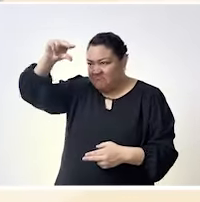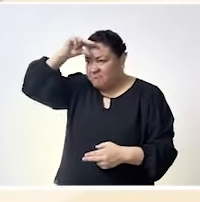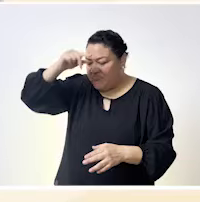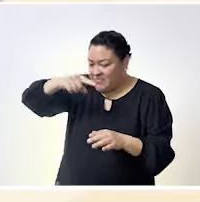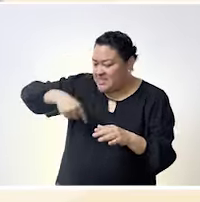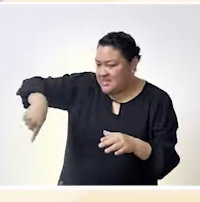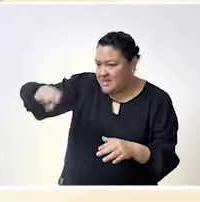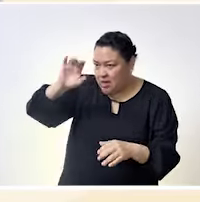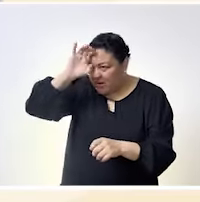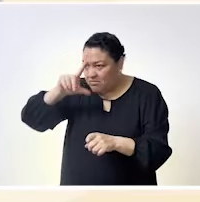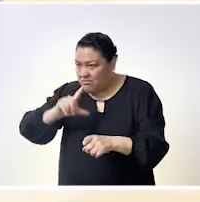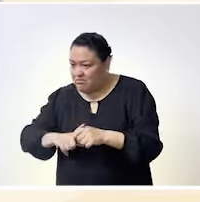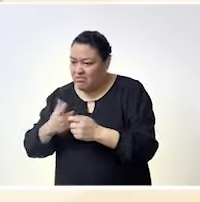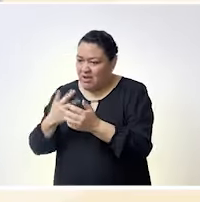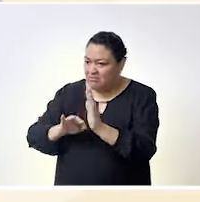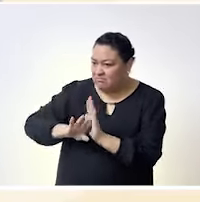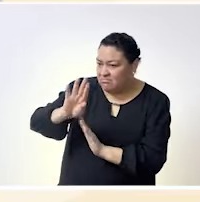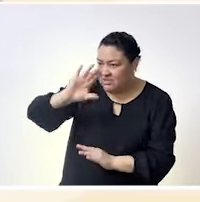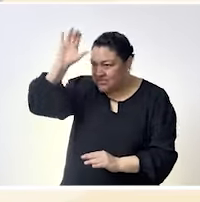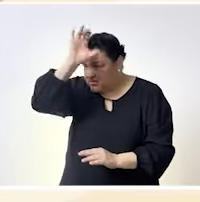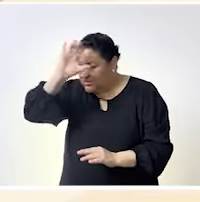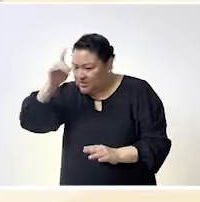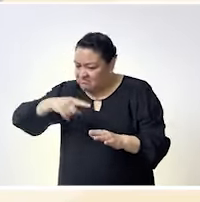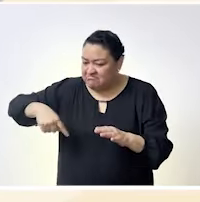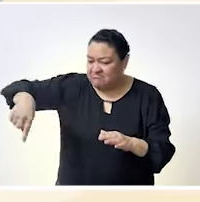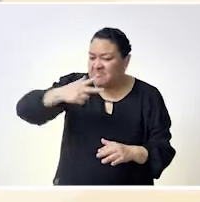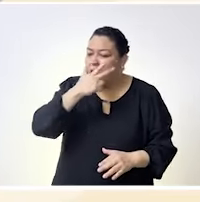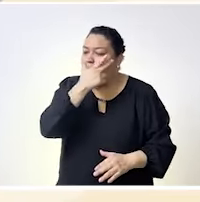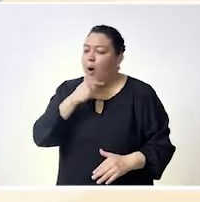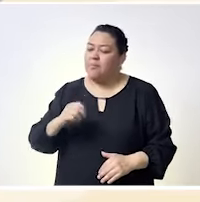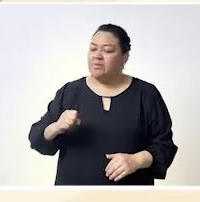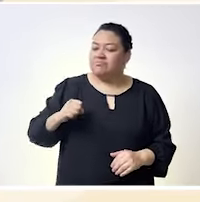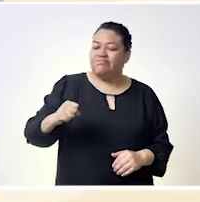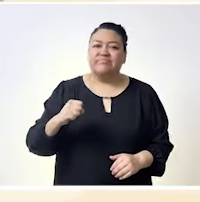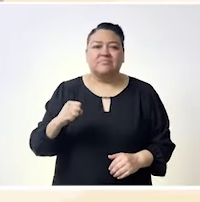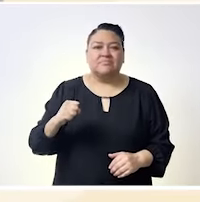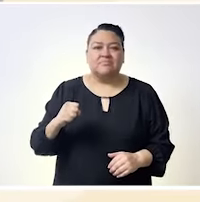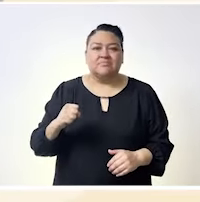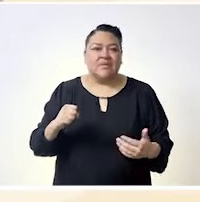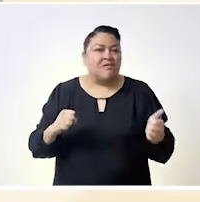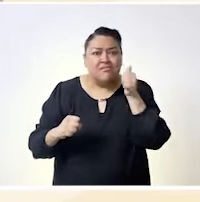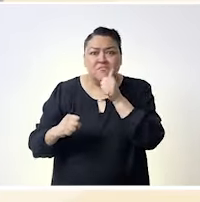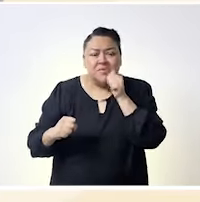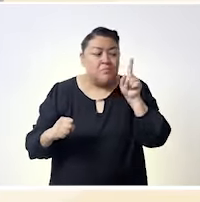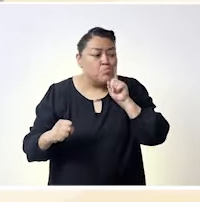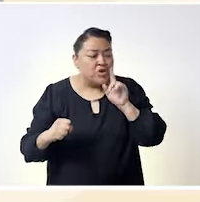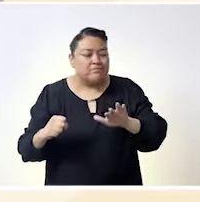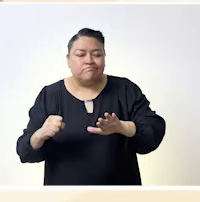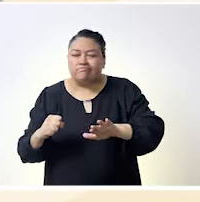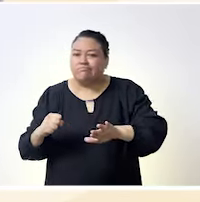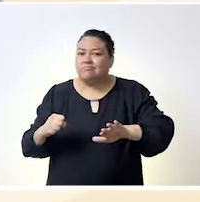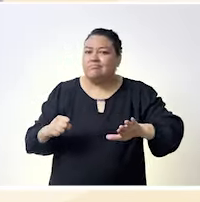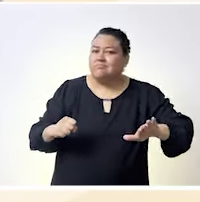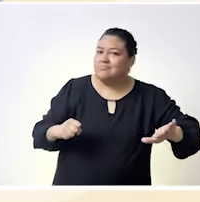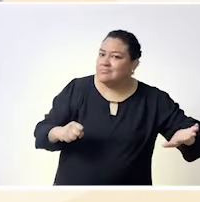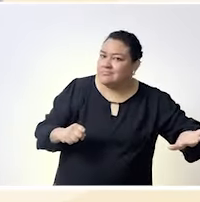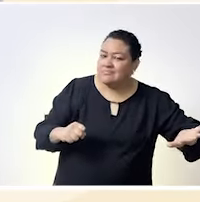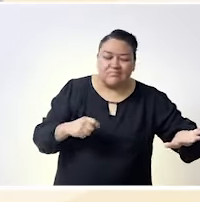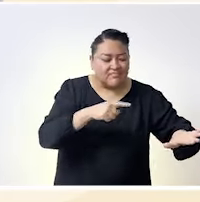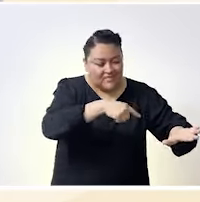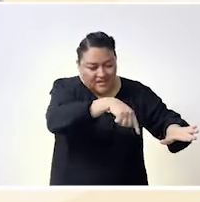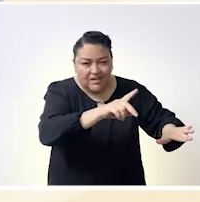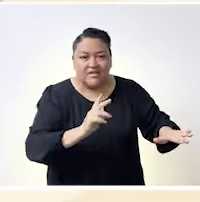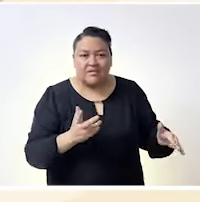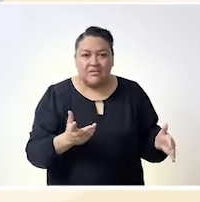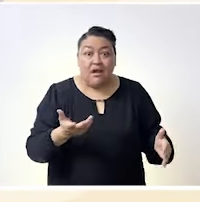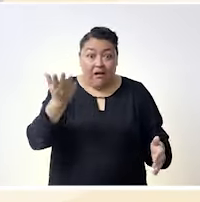único de la razón de la construcción de la cultura del progreso es decir el hombre como la medida universal el sujeto universal de la modernidad y a